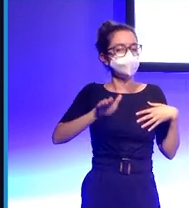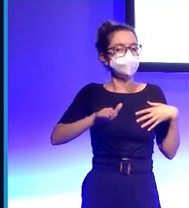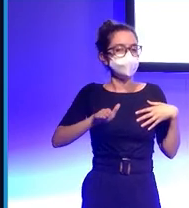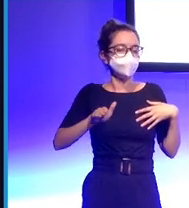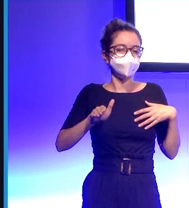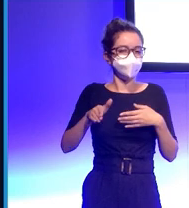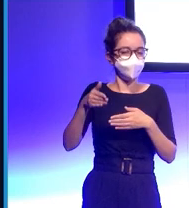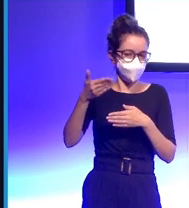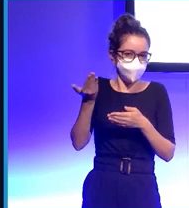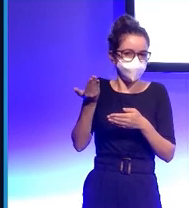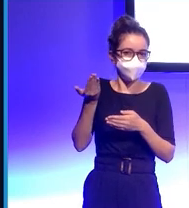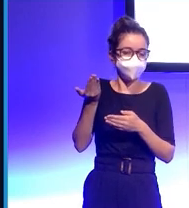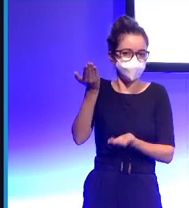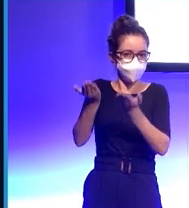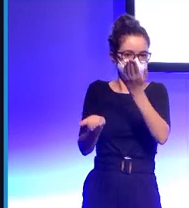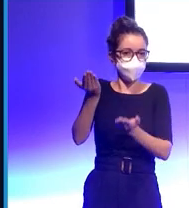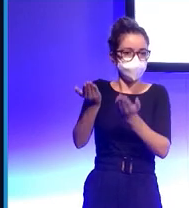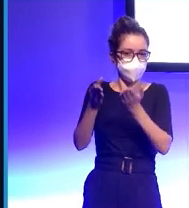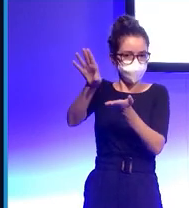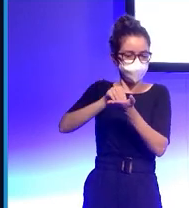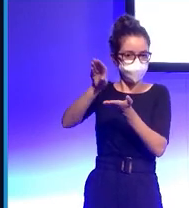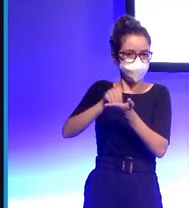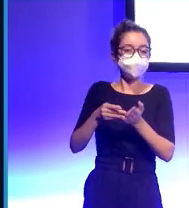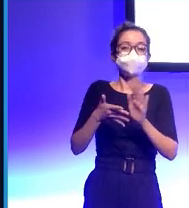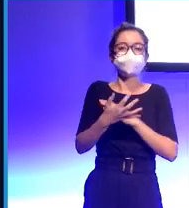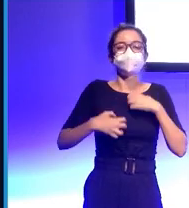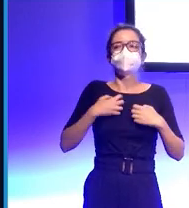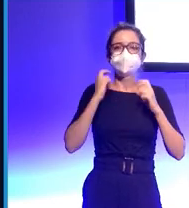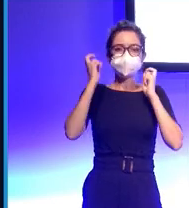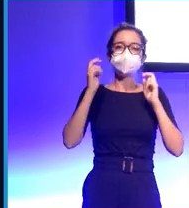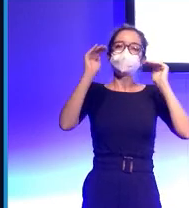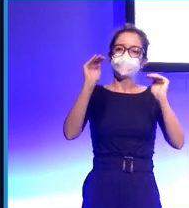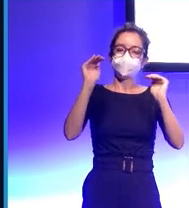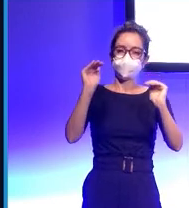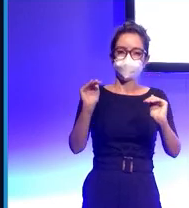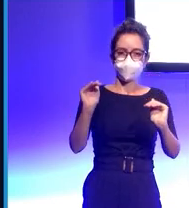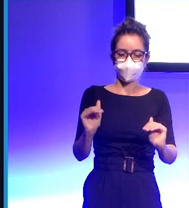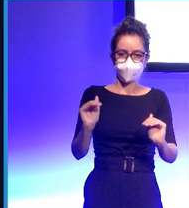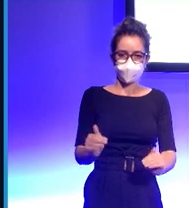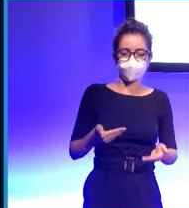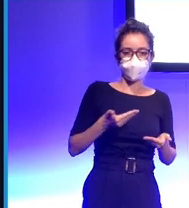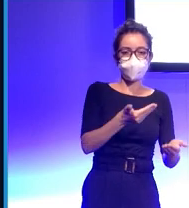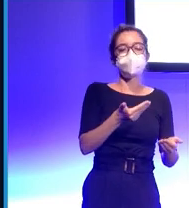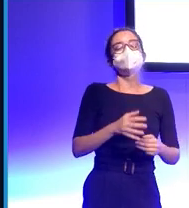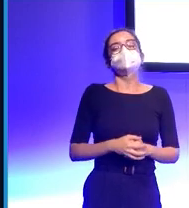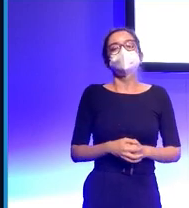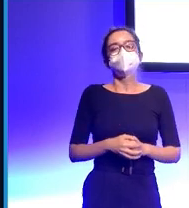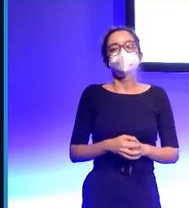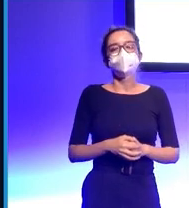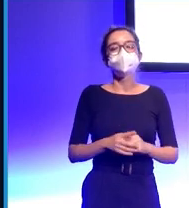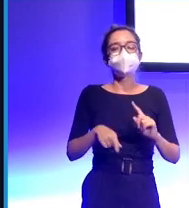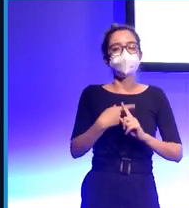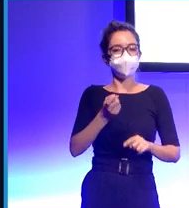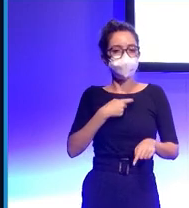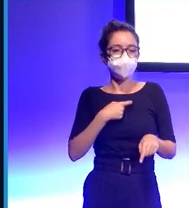tecnologías y la idea es intentar reducir el estrés antes de esta intervención y además usar el coche también como dispositivo médico para tomar constantes